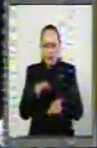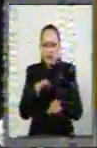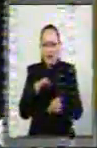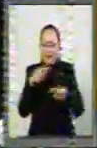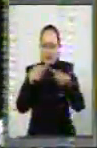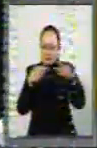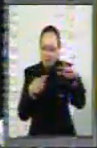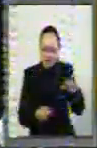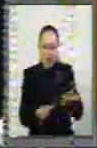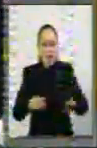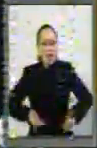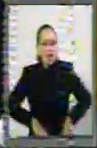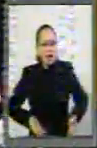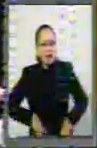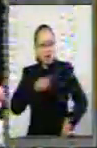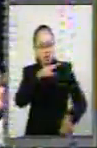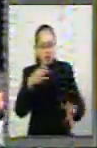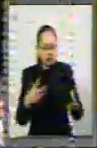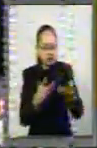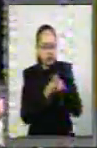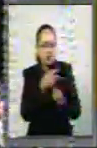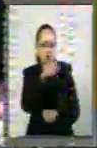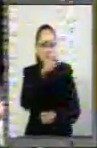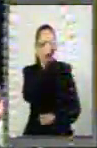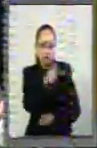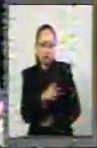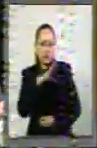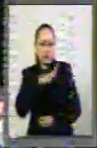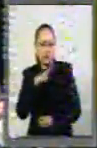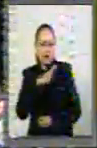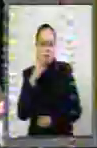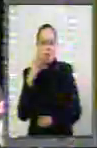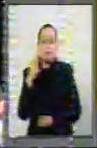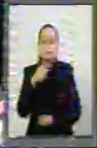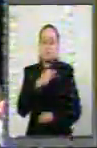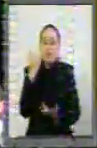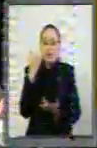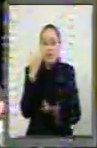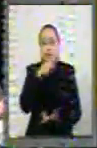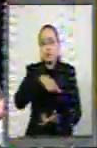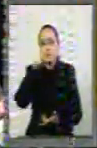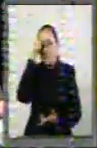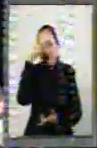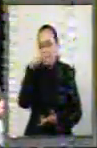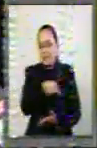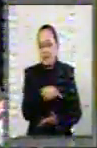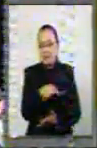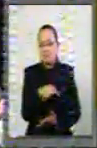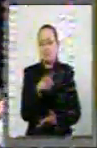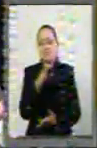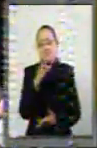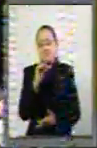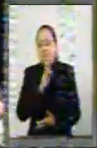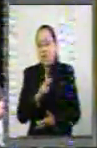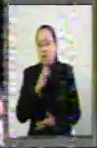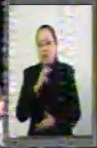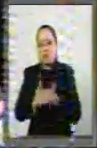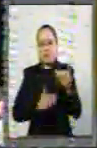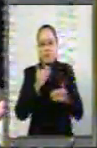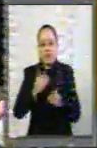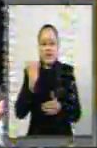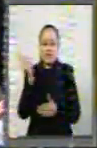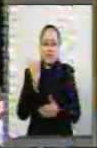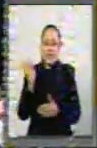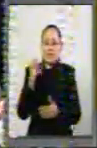pero todas esas cosas tú las reúnes. Y le deseamos lo mejor, vendrán otras licencias